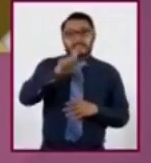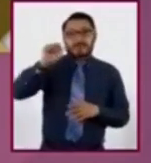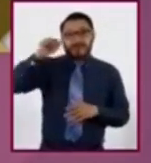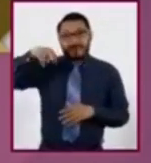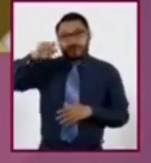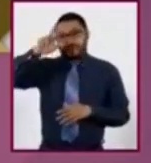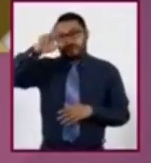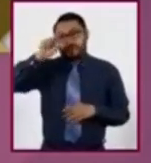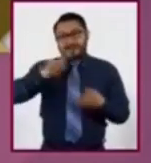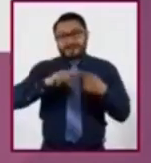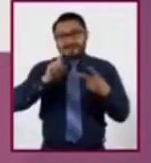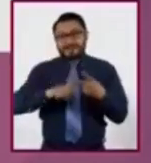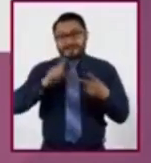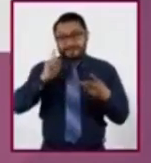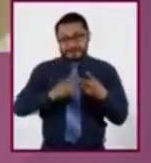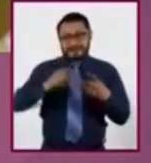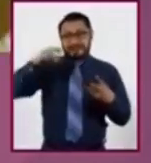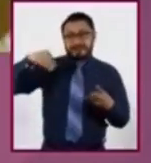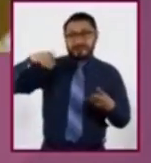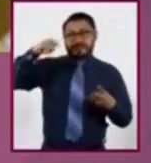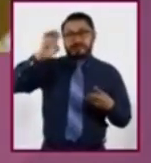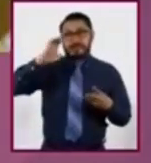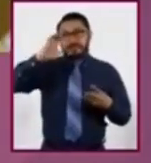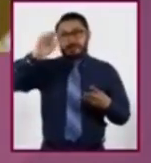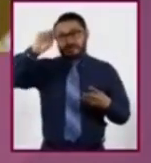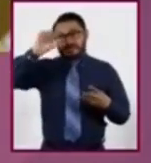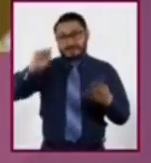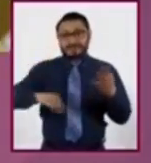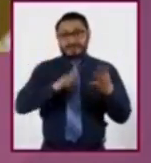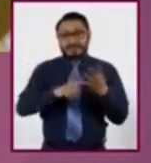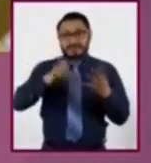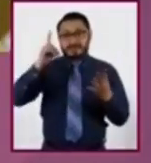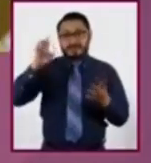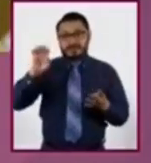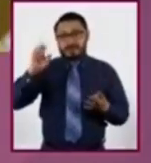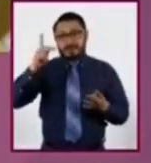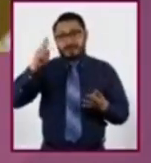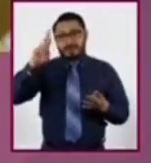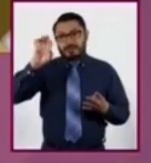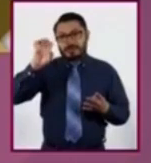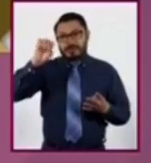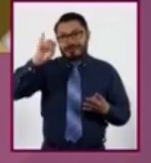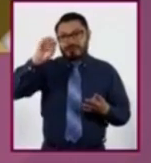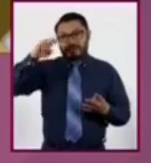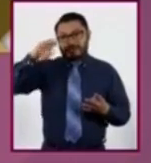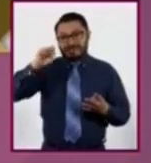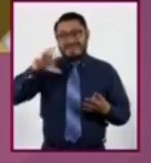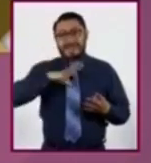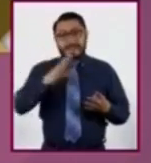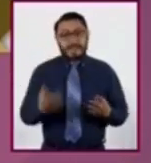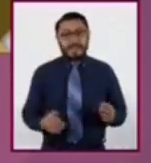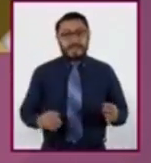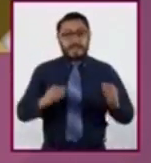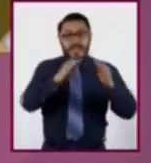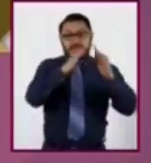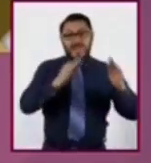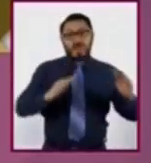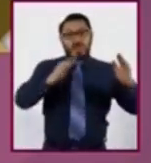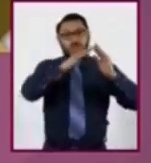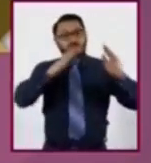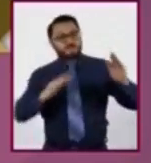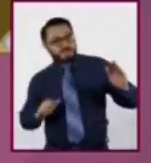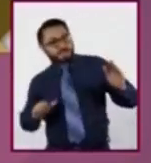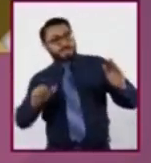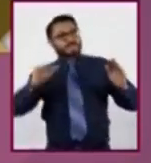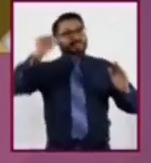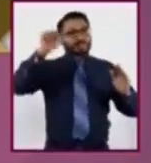mesetas y depresiones. Las montañas son las mayores elevaciones sobre la superficie de nuestro planeta. Su parte superior